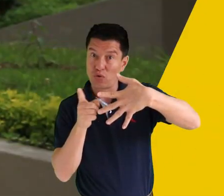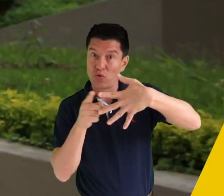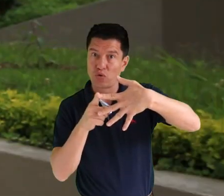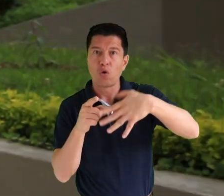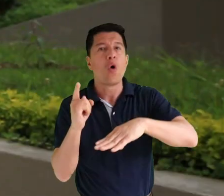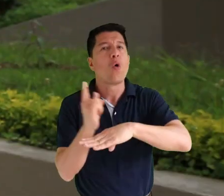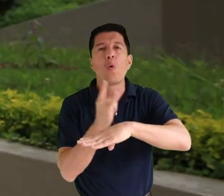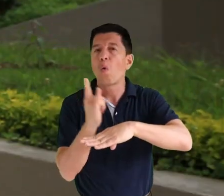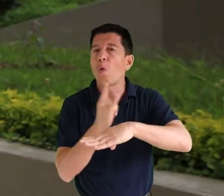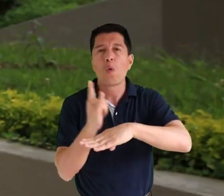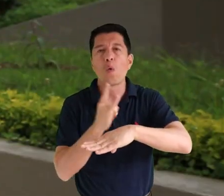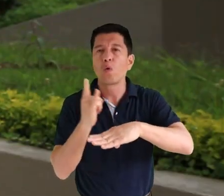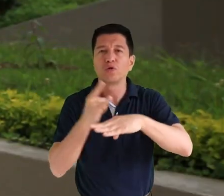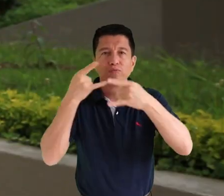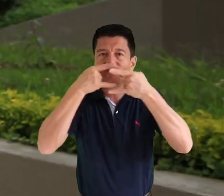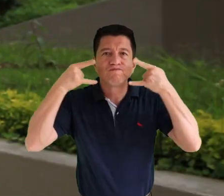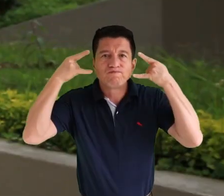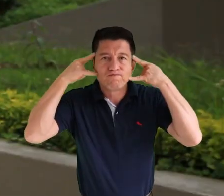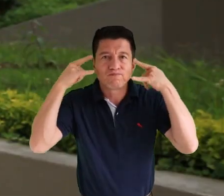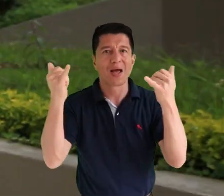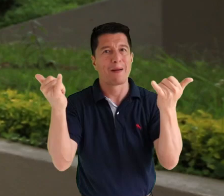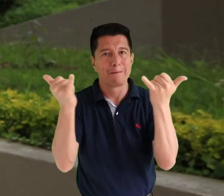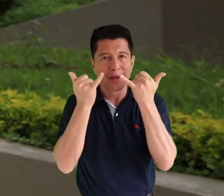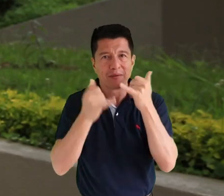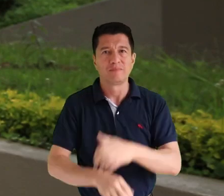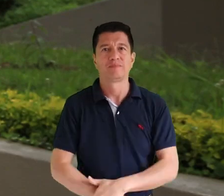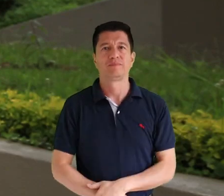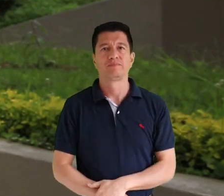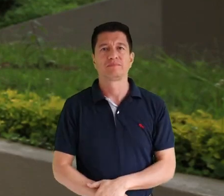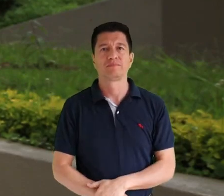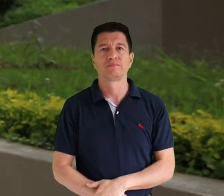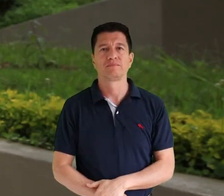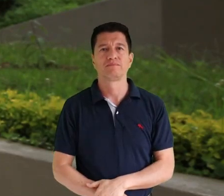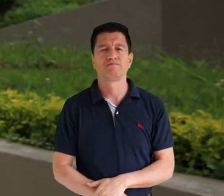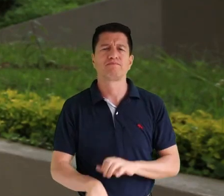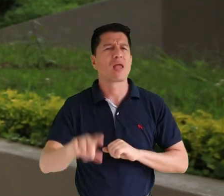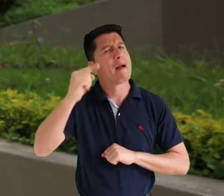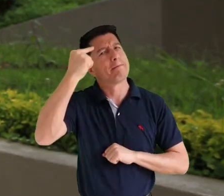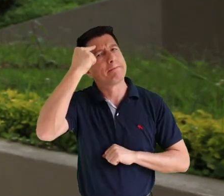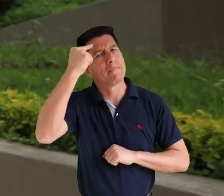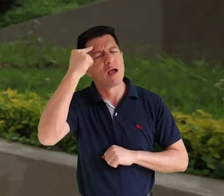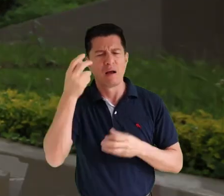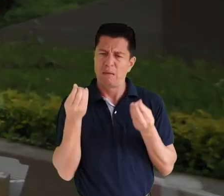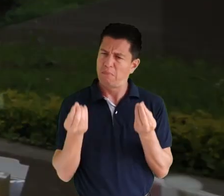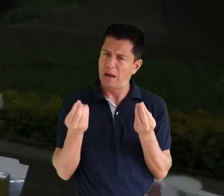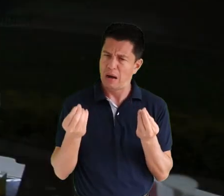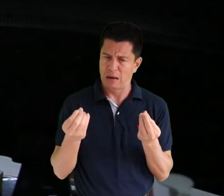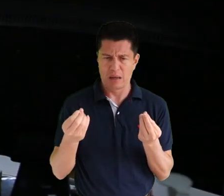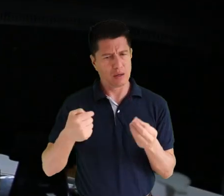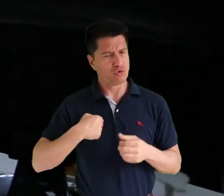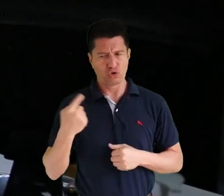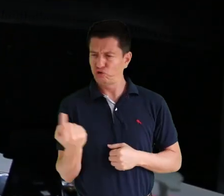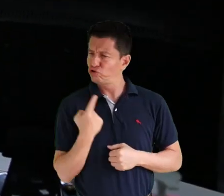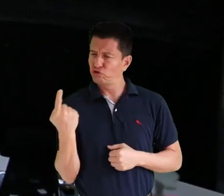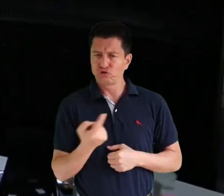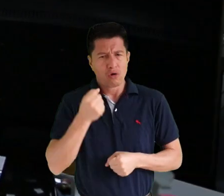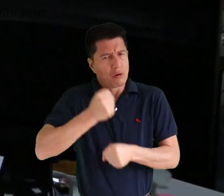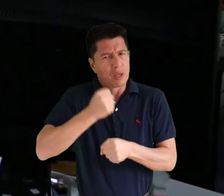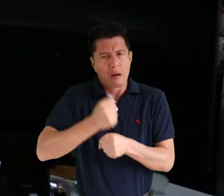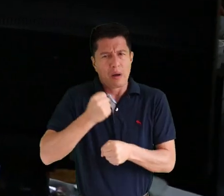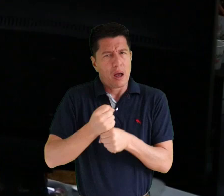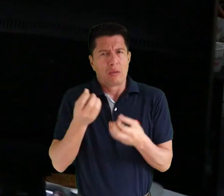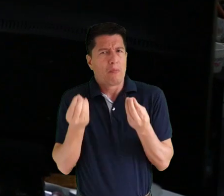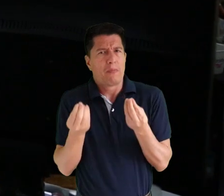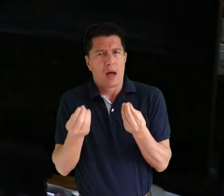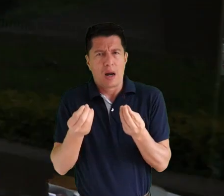Segundo tip, uso permanente del tapabocas. Decimos en instantes que para qué necesitamos el tapabocas